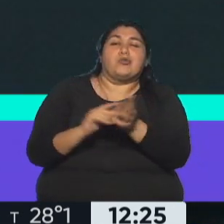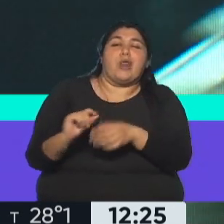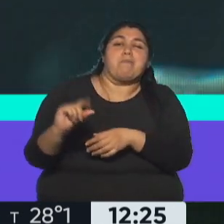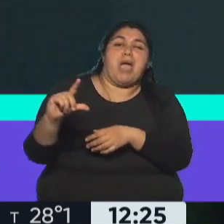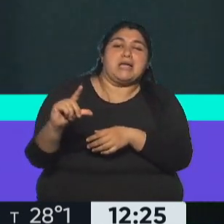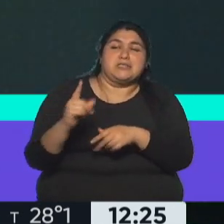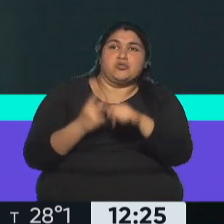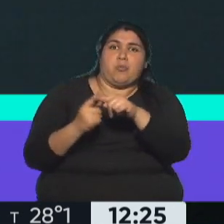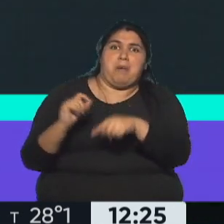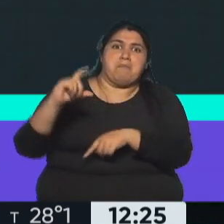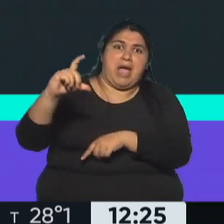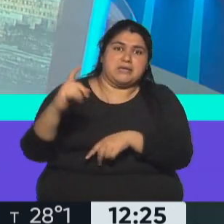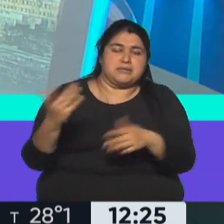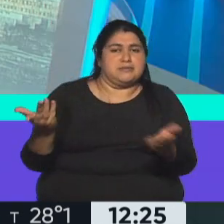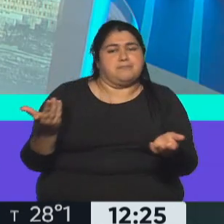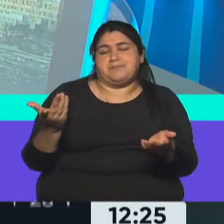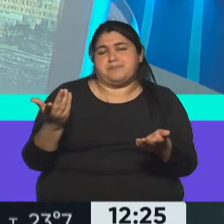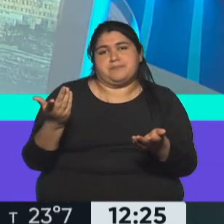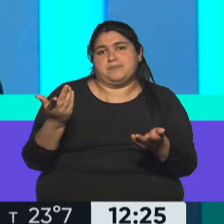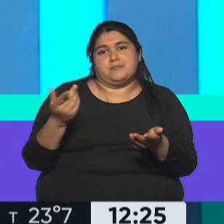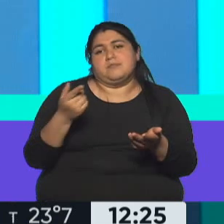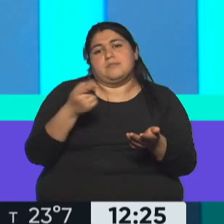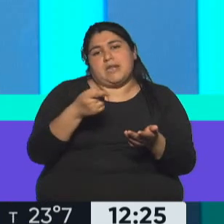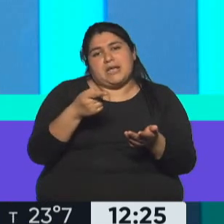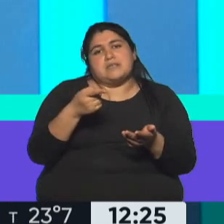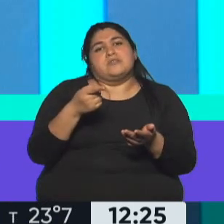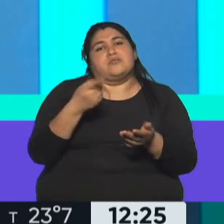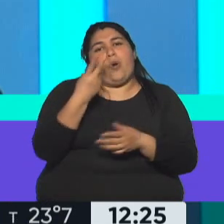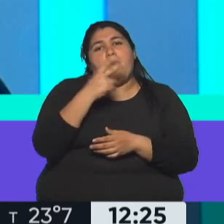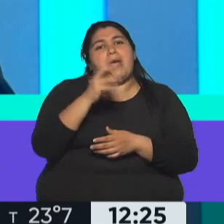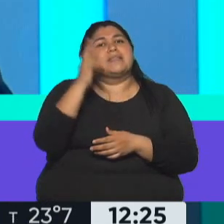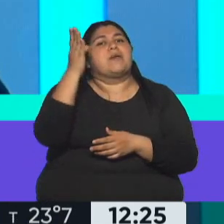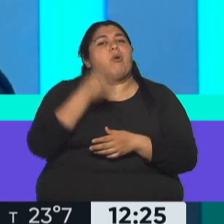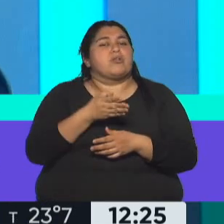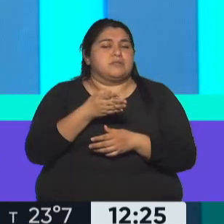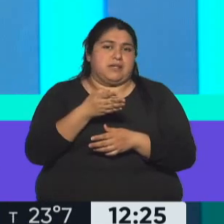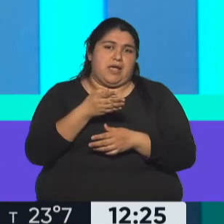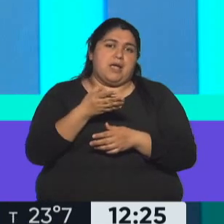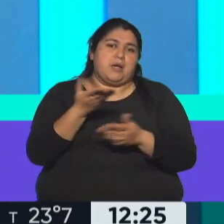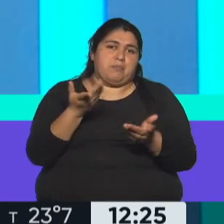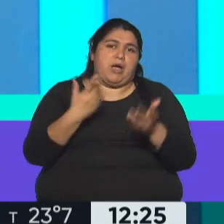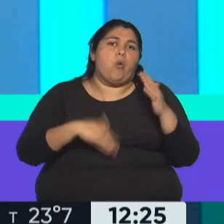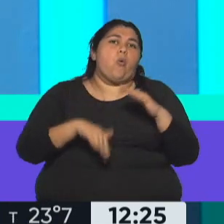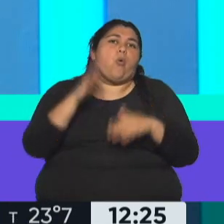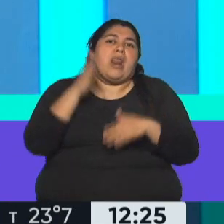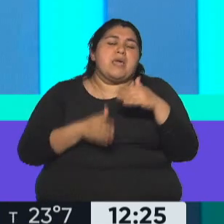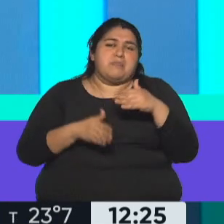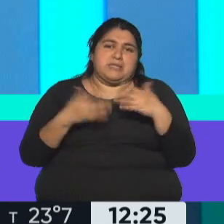% más está por debajo de la inflación. Sí, por eso. O sea, hasta el 20% parecería ser un límite bastante